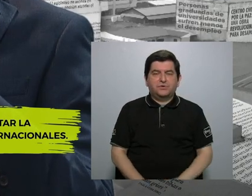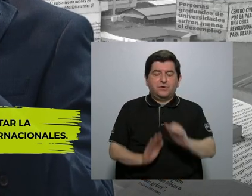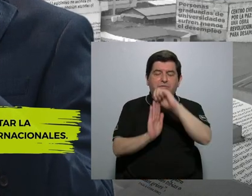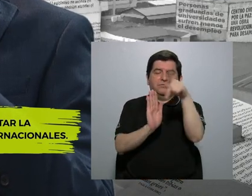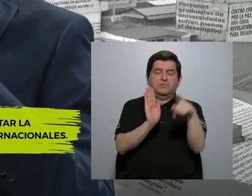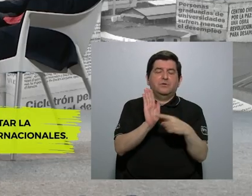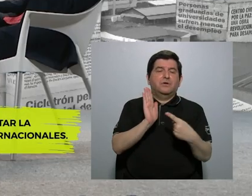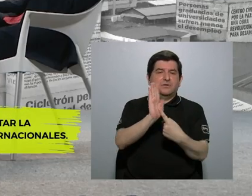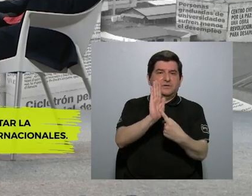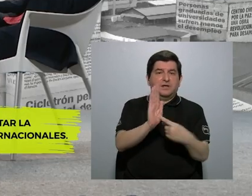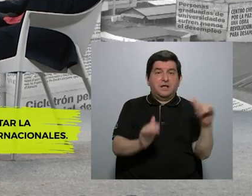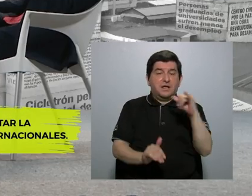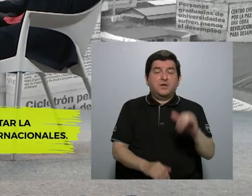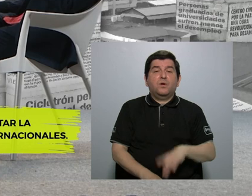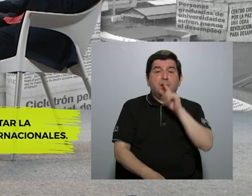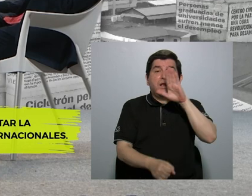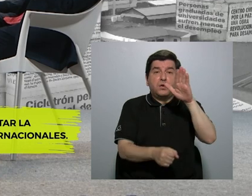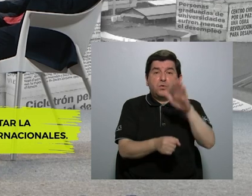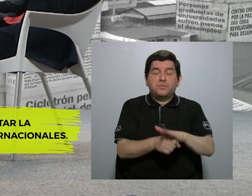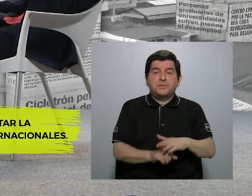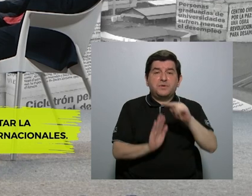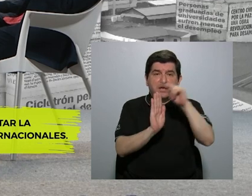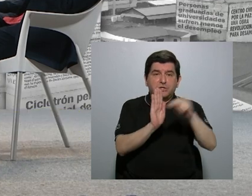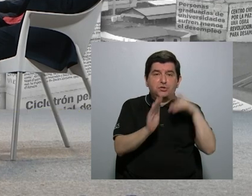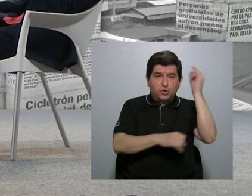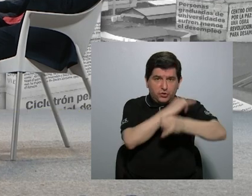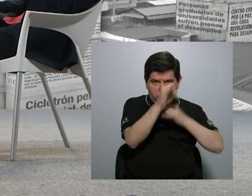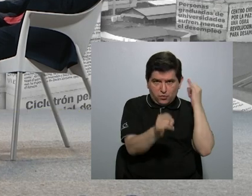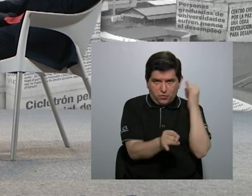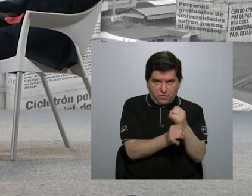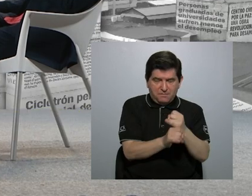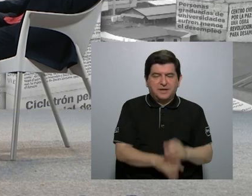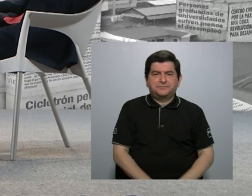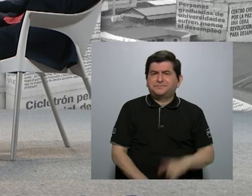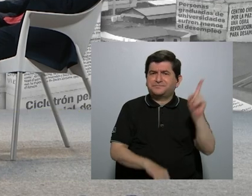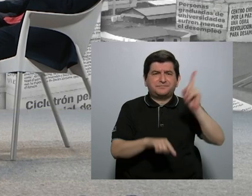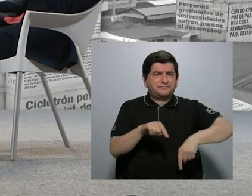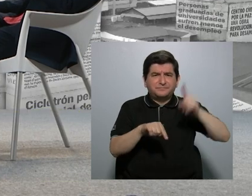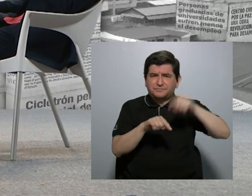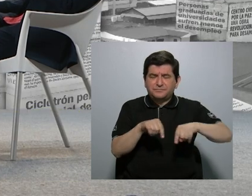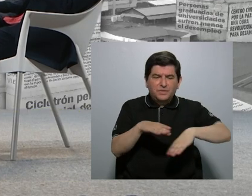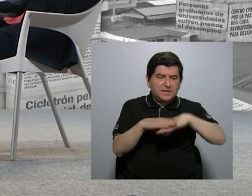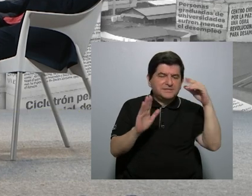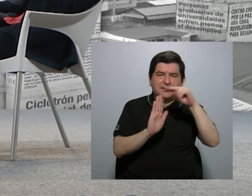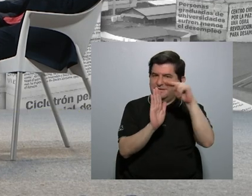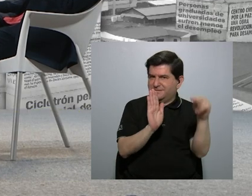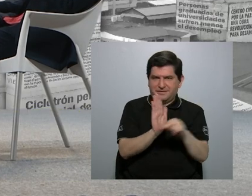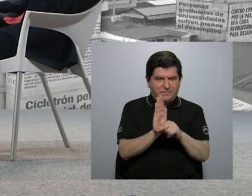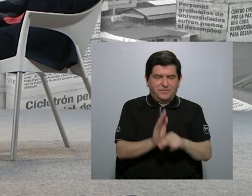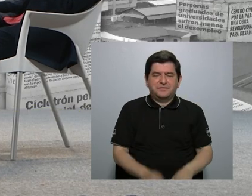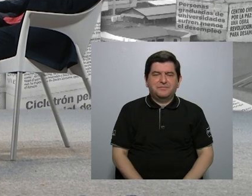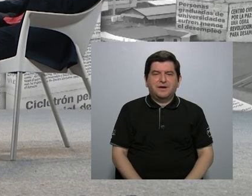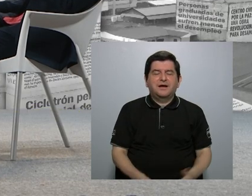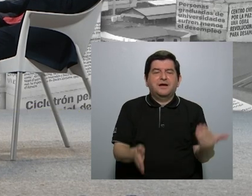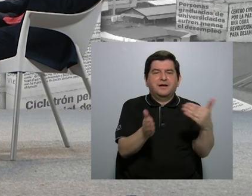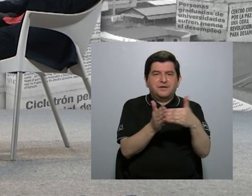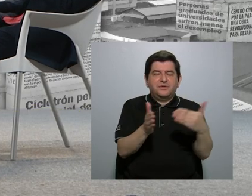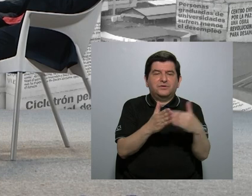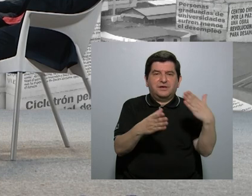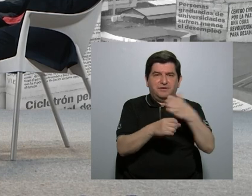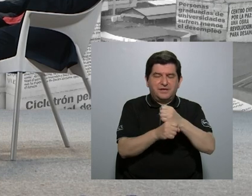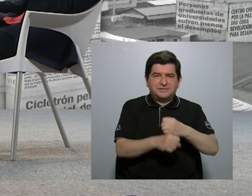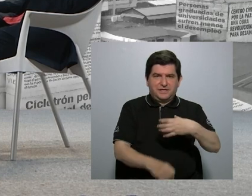constitución dice, sino por el cumplimiento de normas internacionales. No nos podemos salir de ese parámetro. Y tenemos que volver a hacerlo a lo